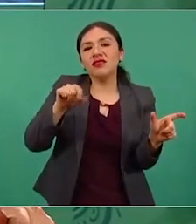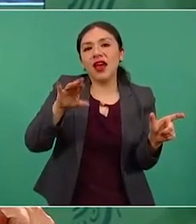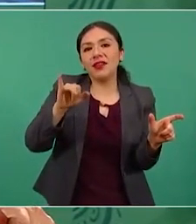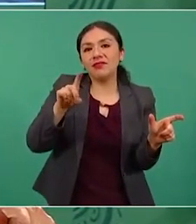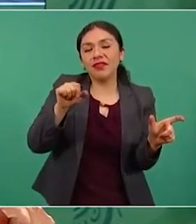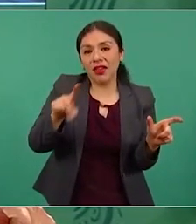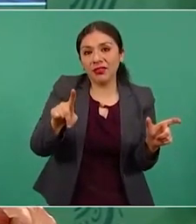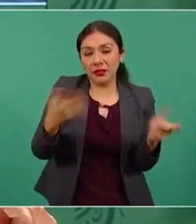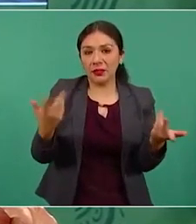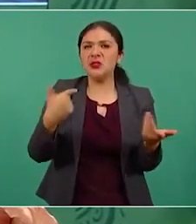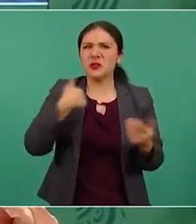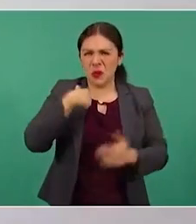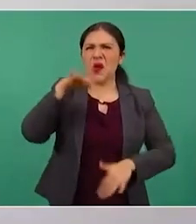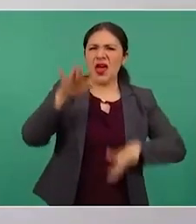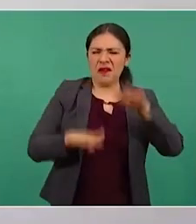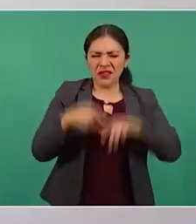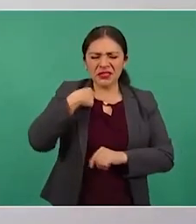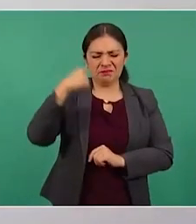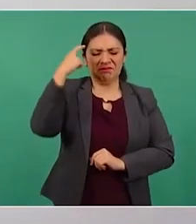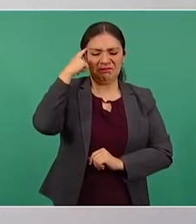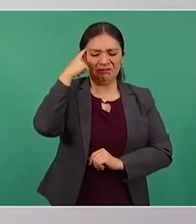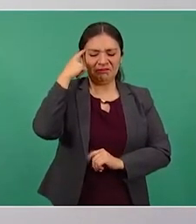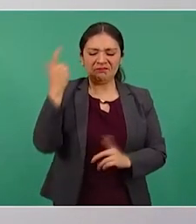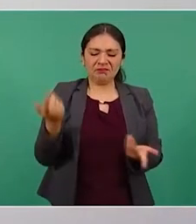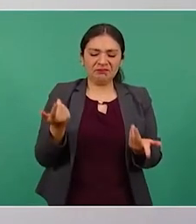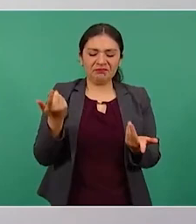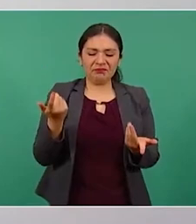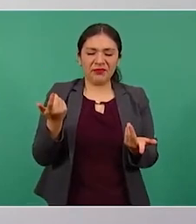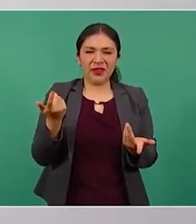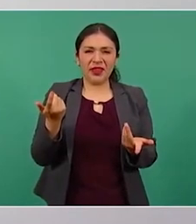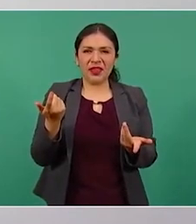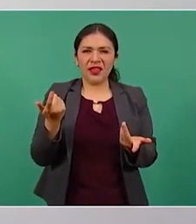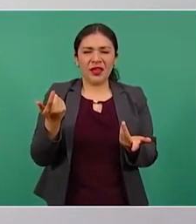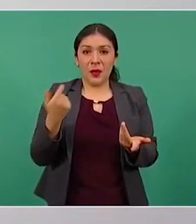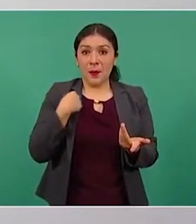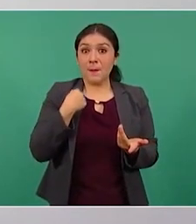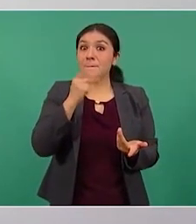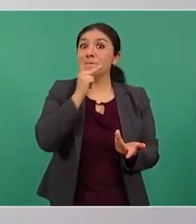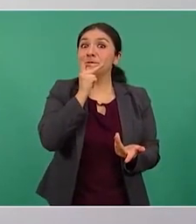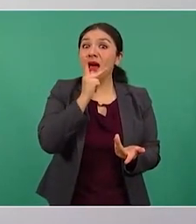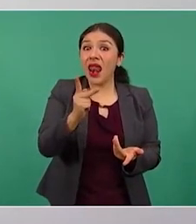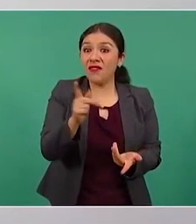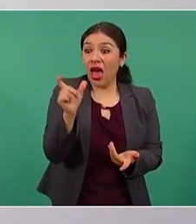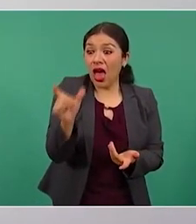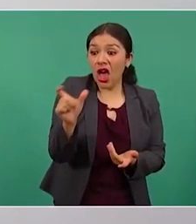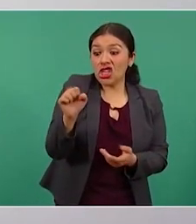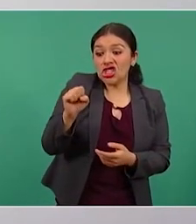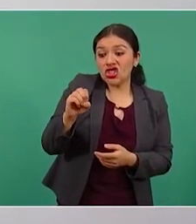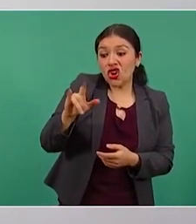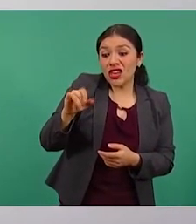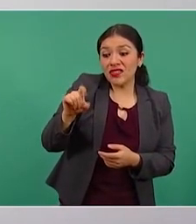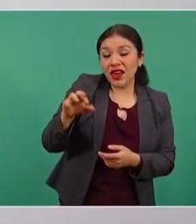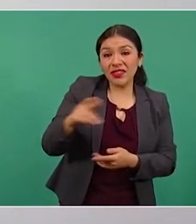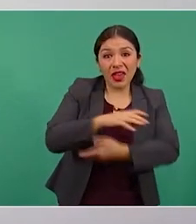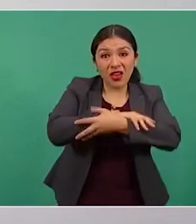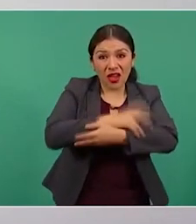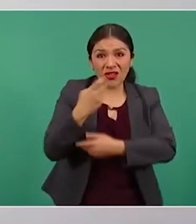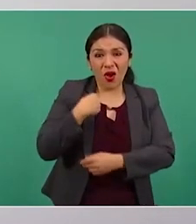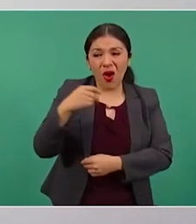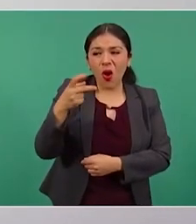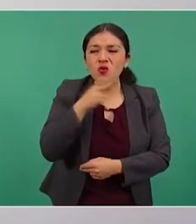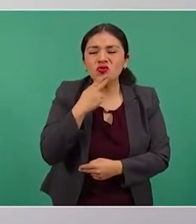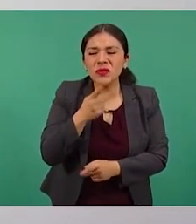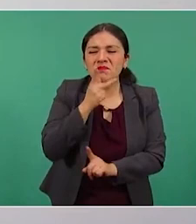Yo a veces no uso la palabra, el término, el concepto de solidaridad,